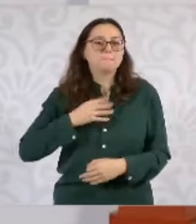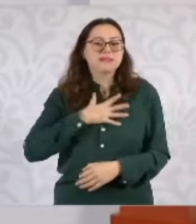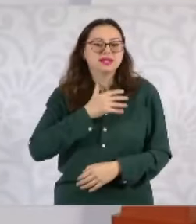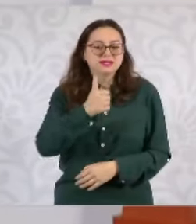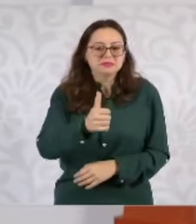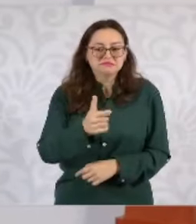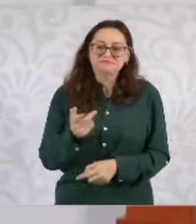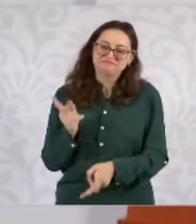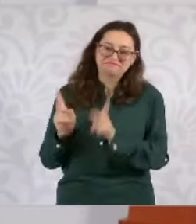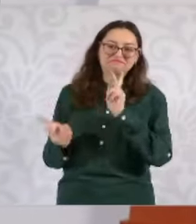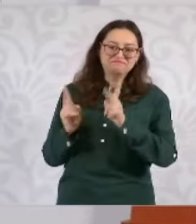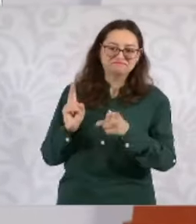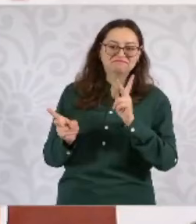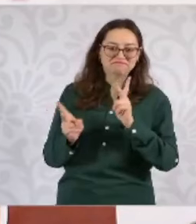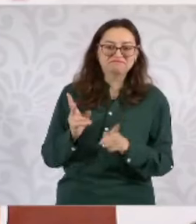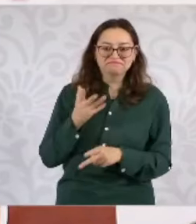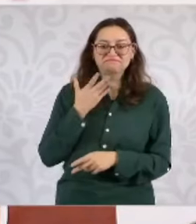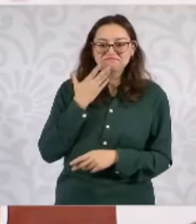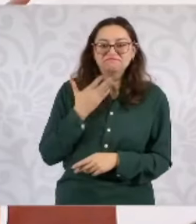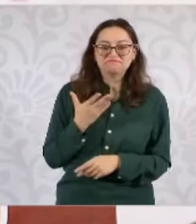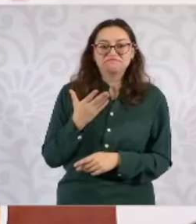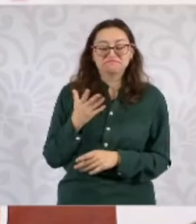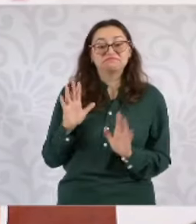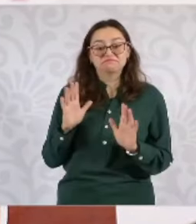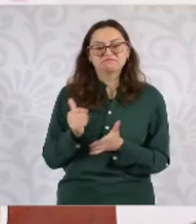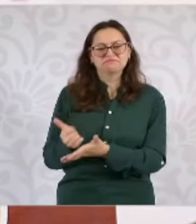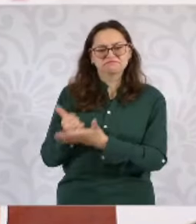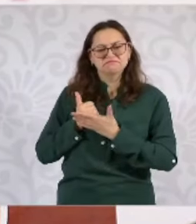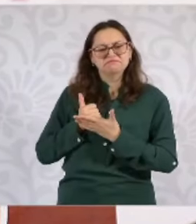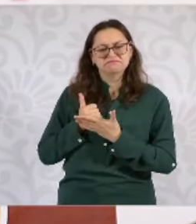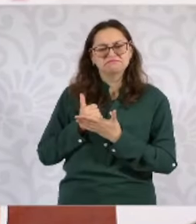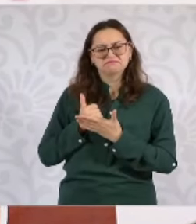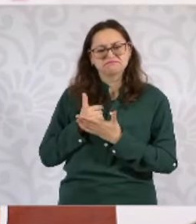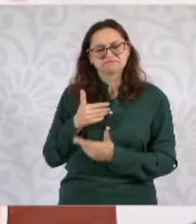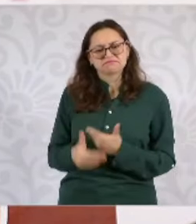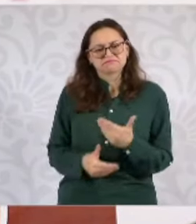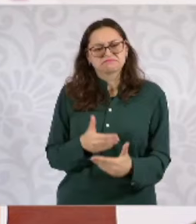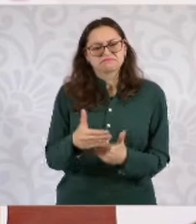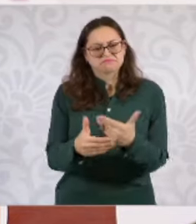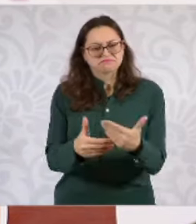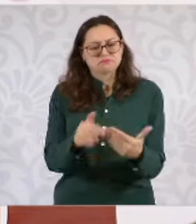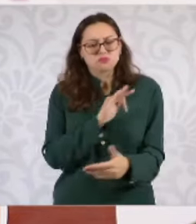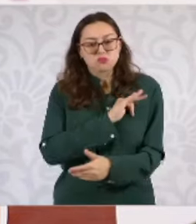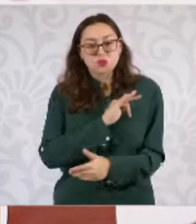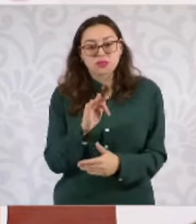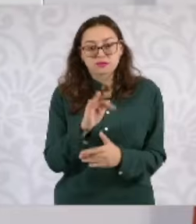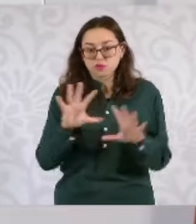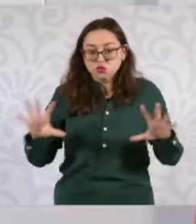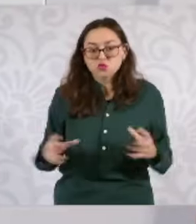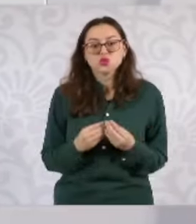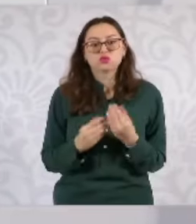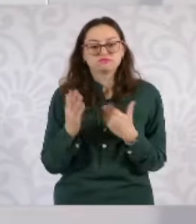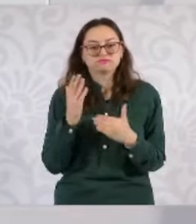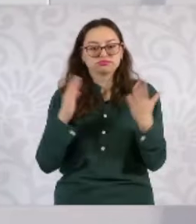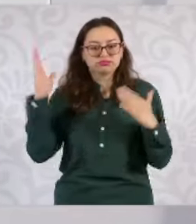buena plática y la verdad nos va a ayudar a que salgamos adelante entre todos.